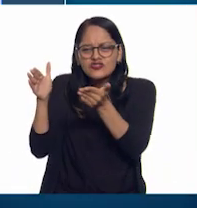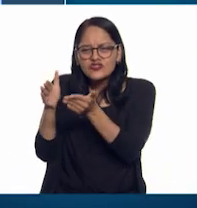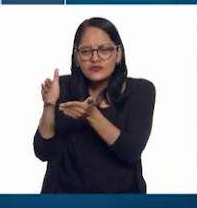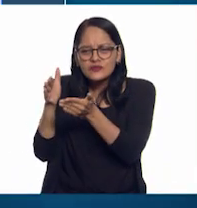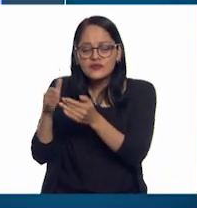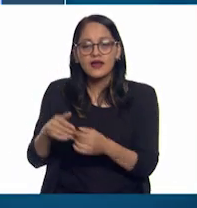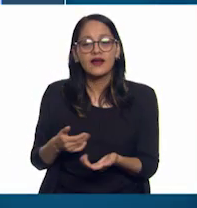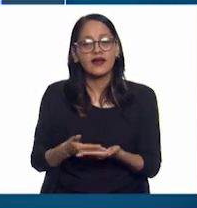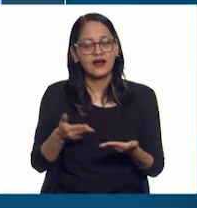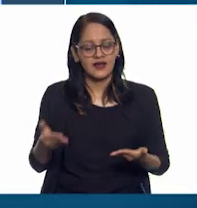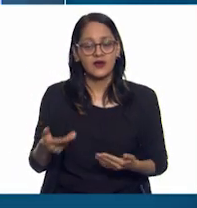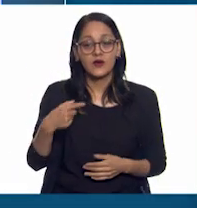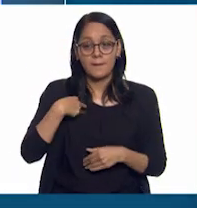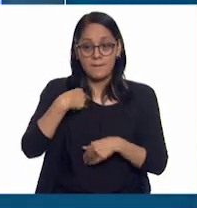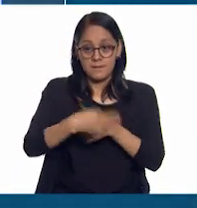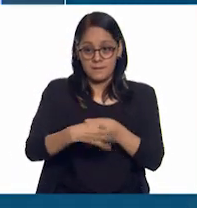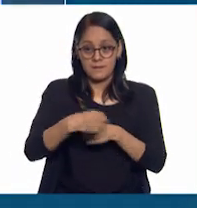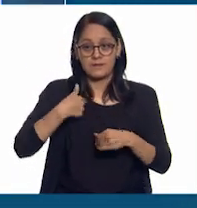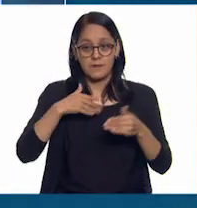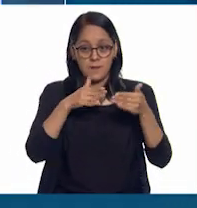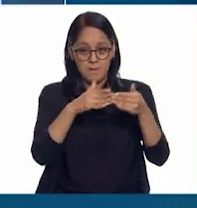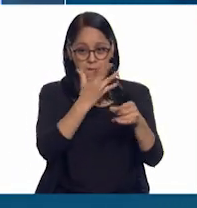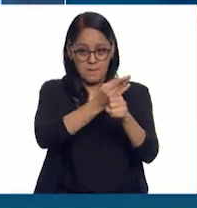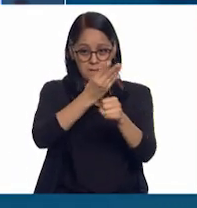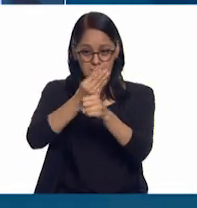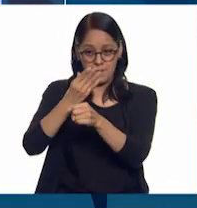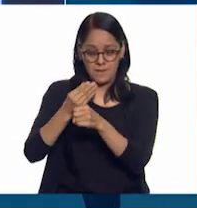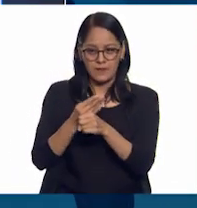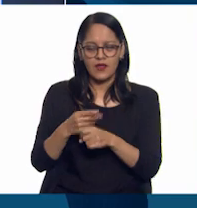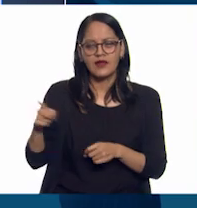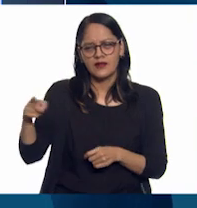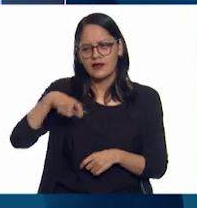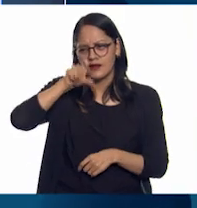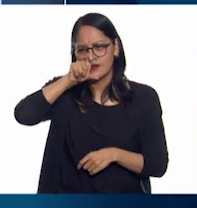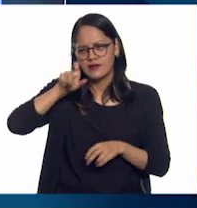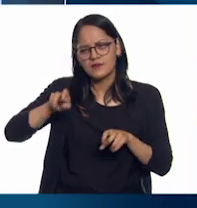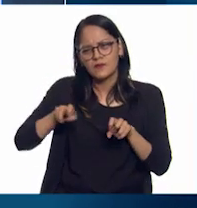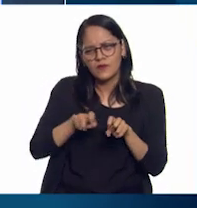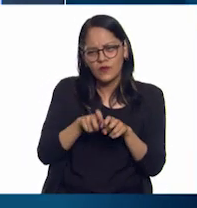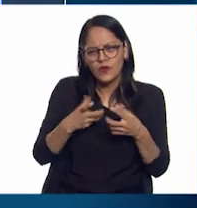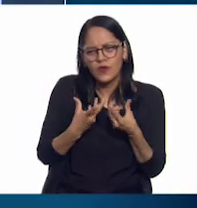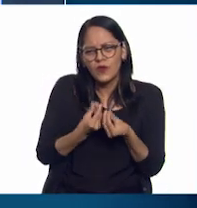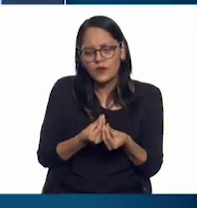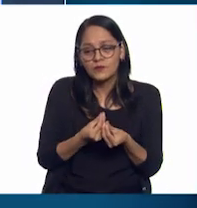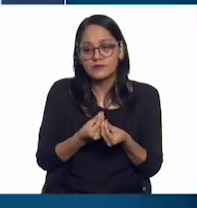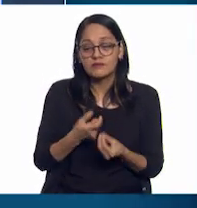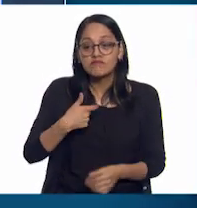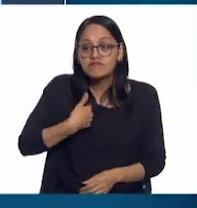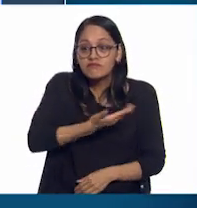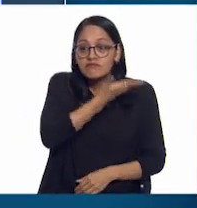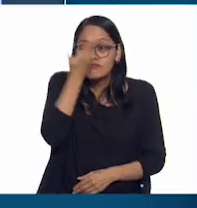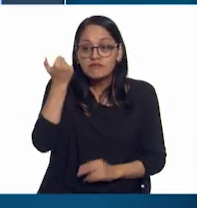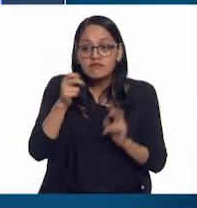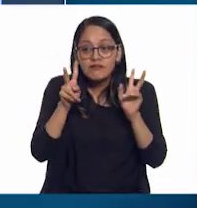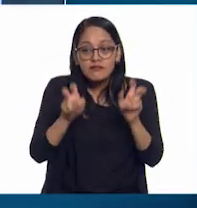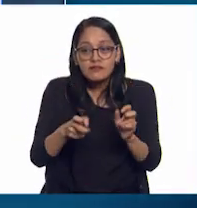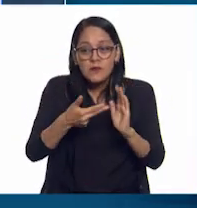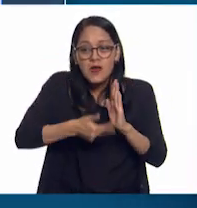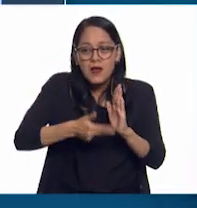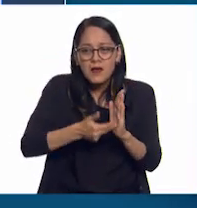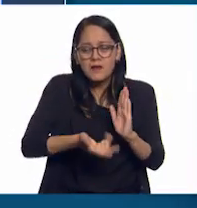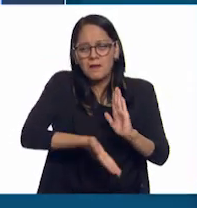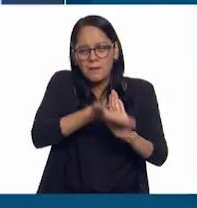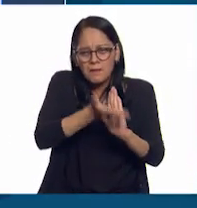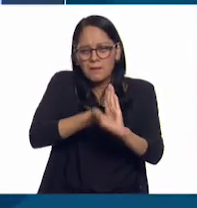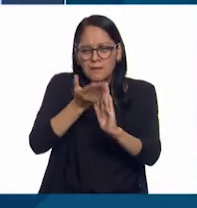me hizo compañía mientras reparaba mi barco. Pero como no sabía nada de carpintería, me tardé